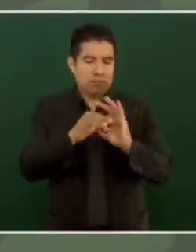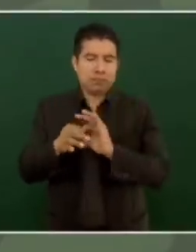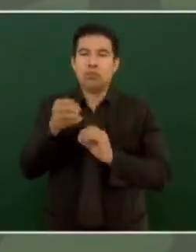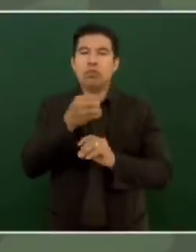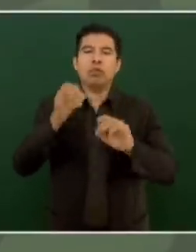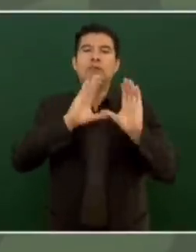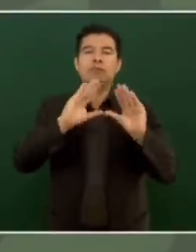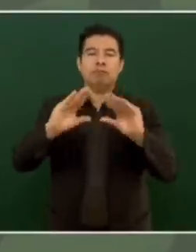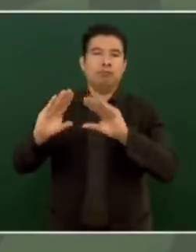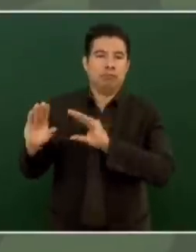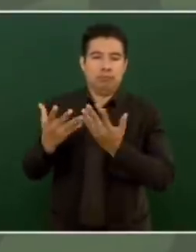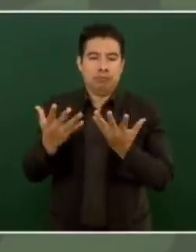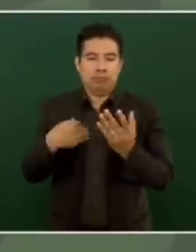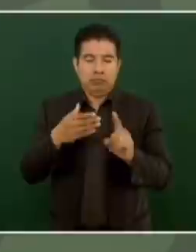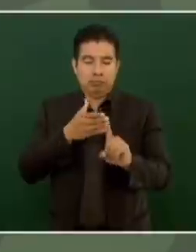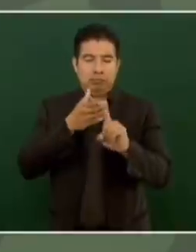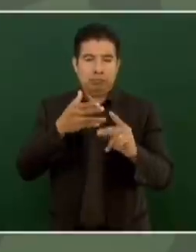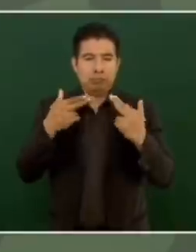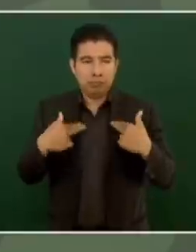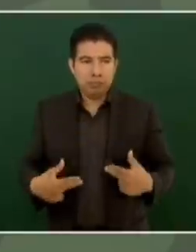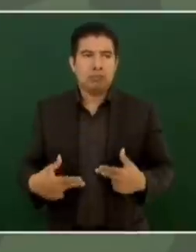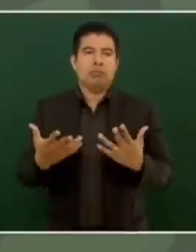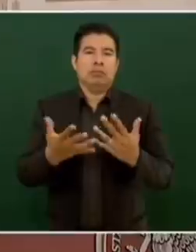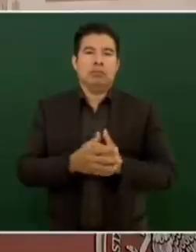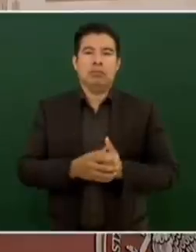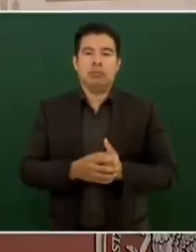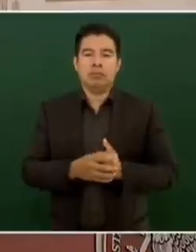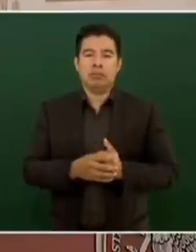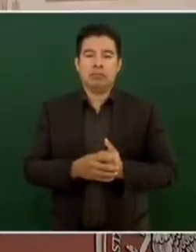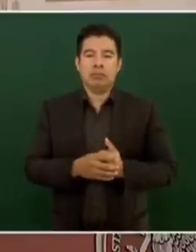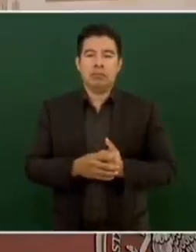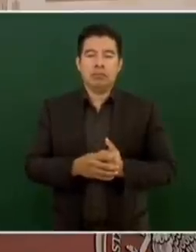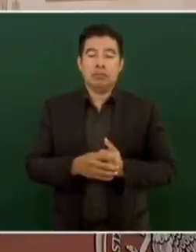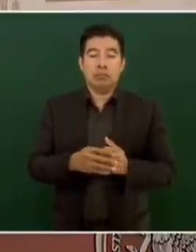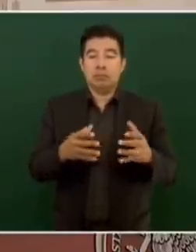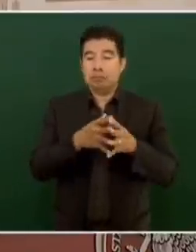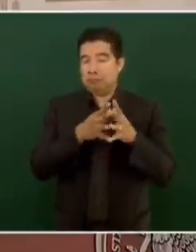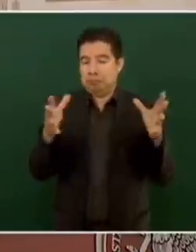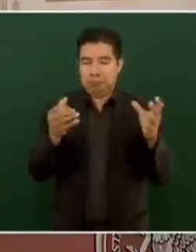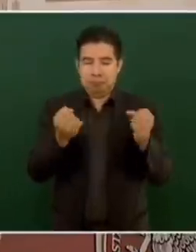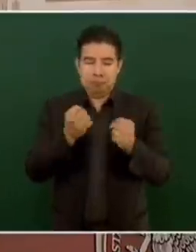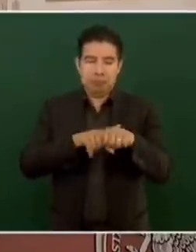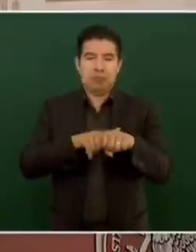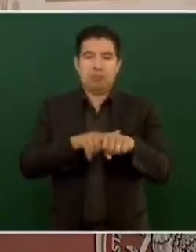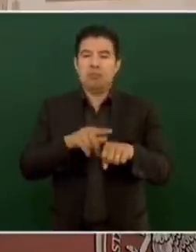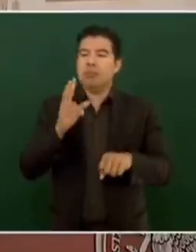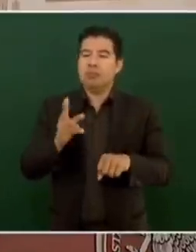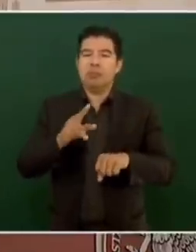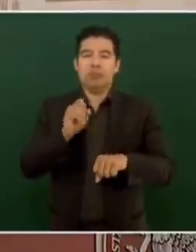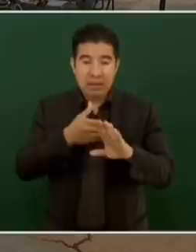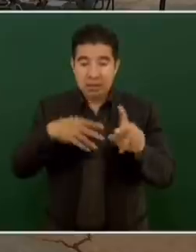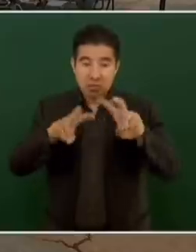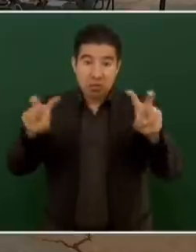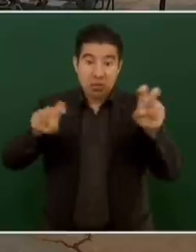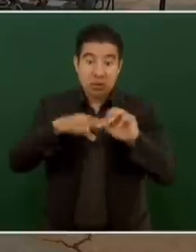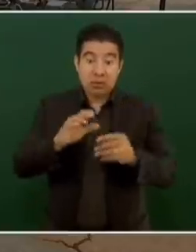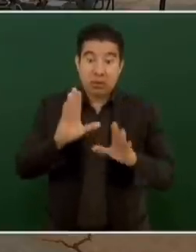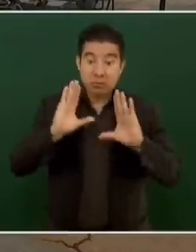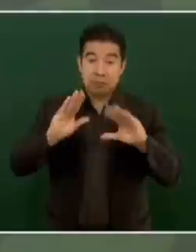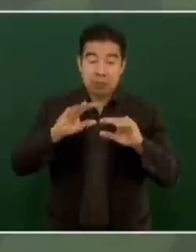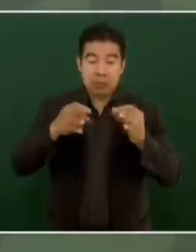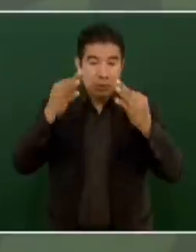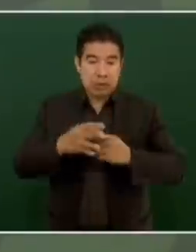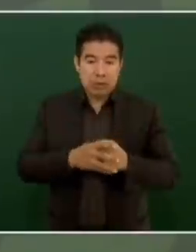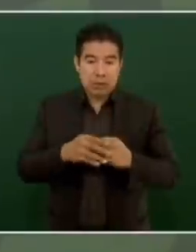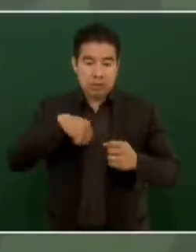humanística, de dimensión social y también técnica y científica. Entonces, estamos trabajando en